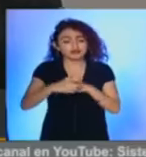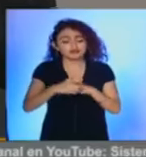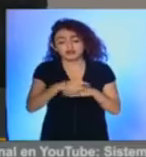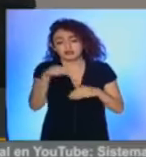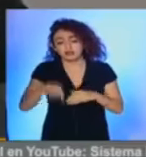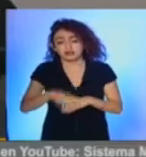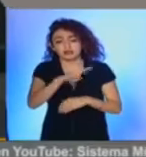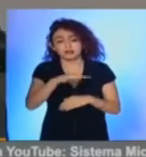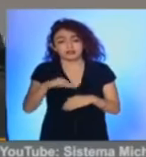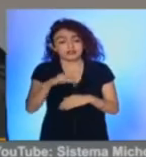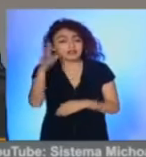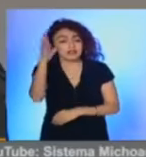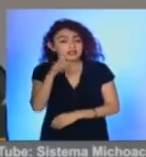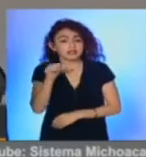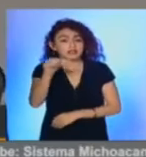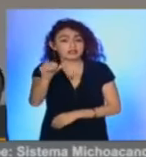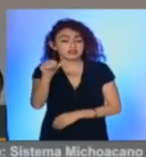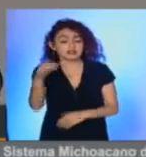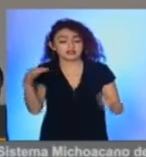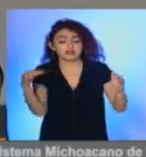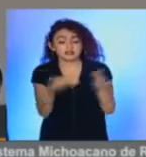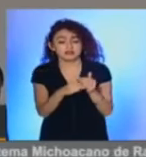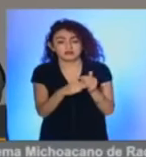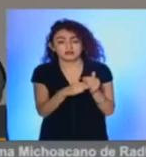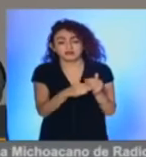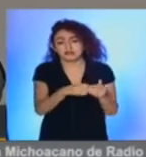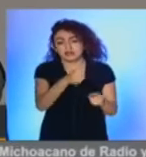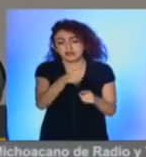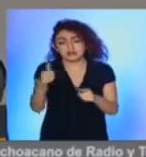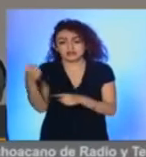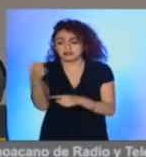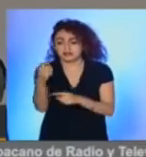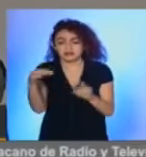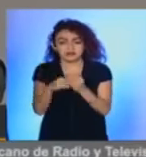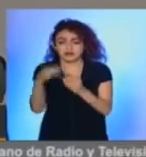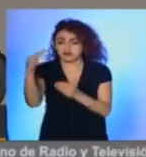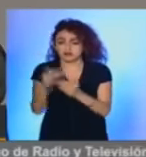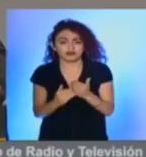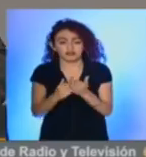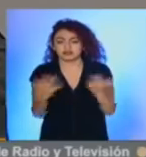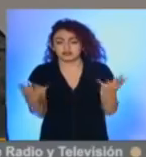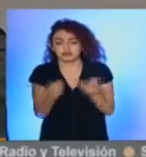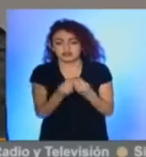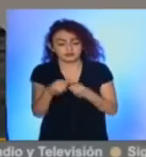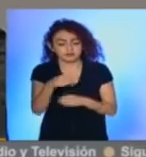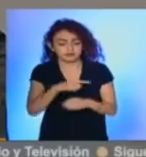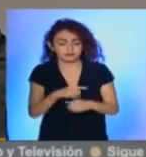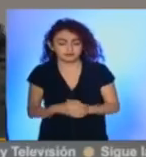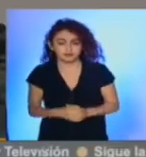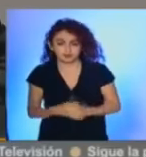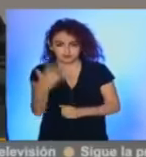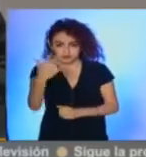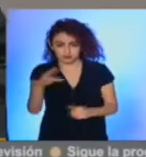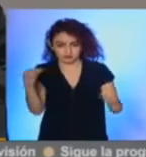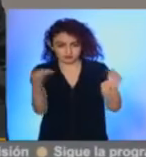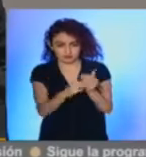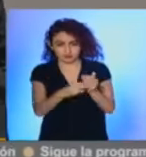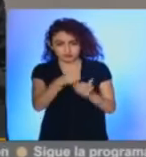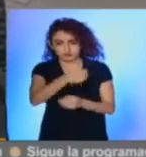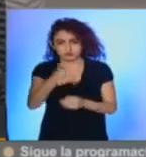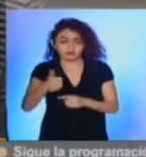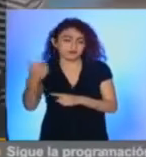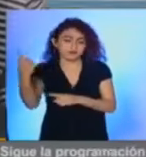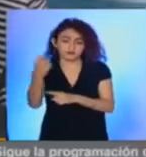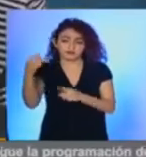pasando Michoacán de cerca de 16 mil de cada 100 mil a una cifra de 10 mil por cada